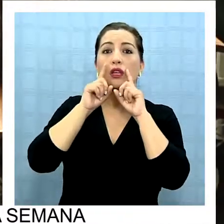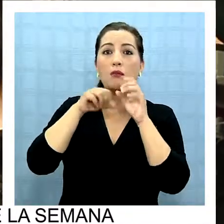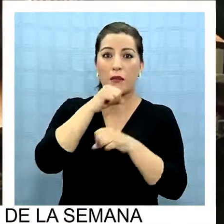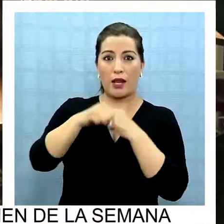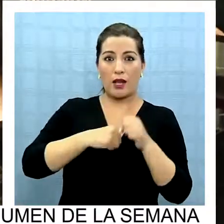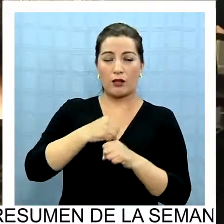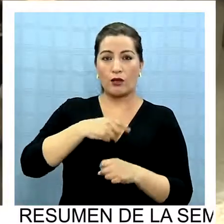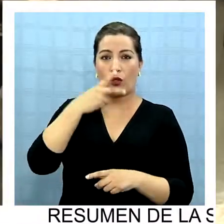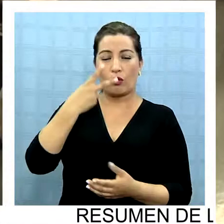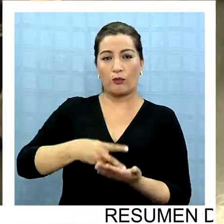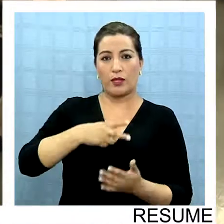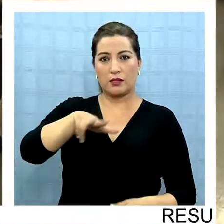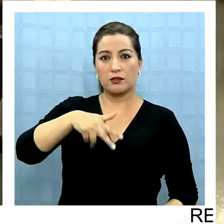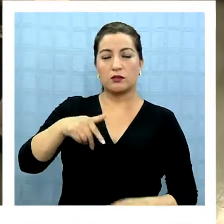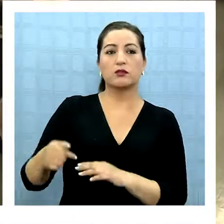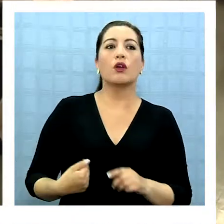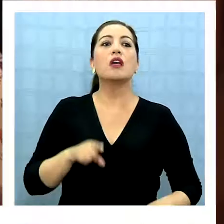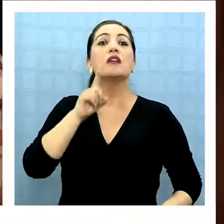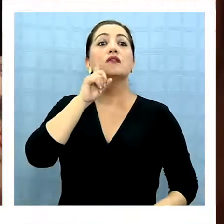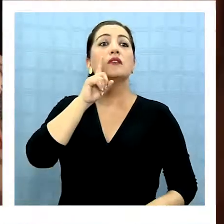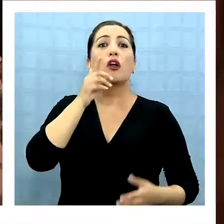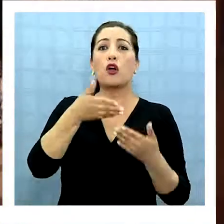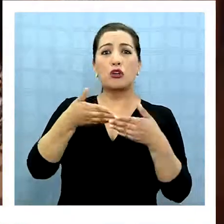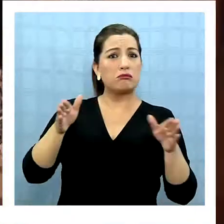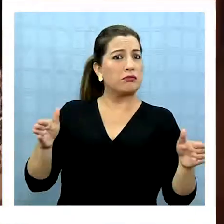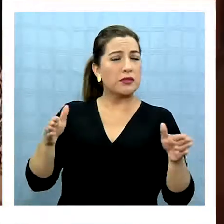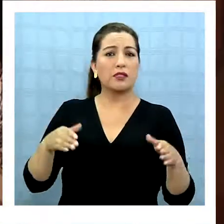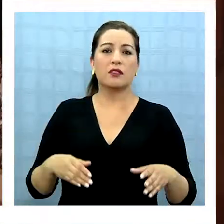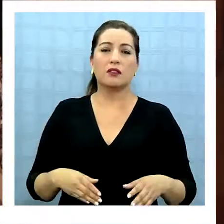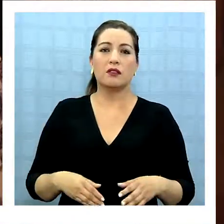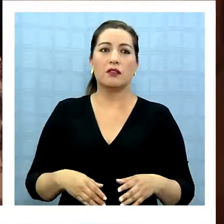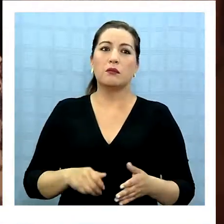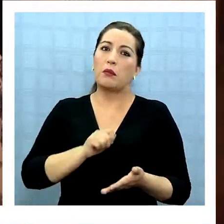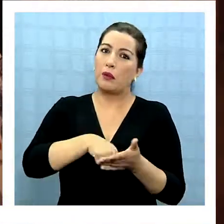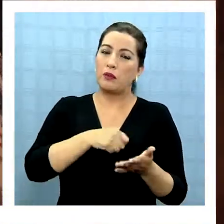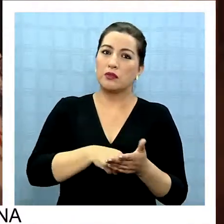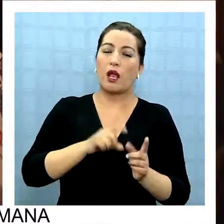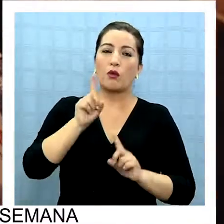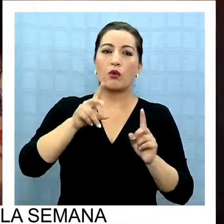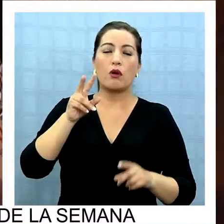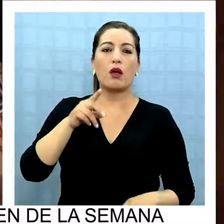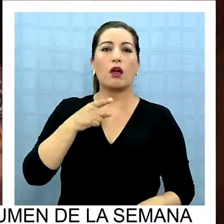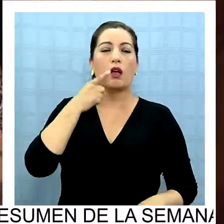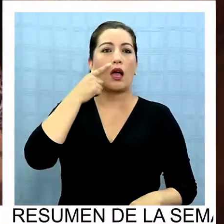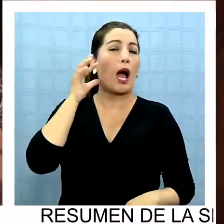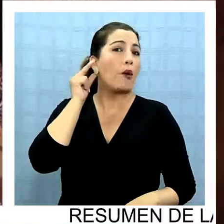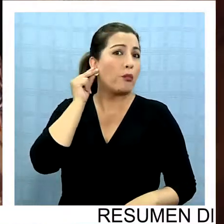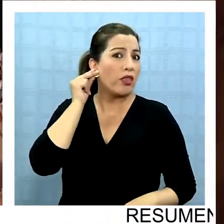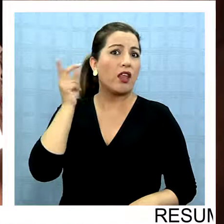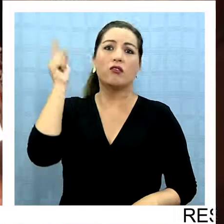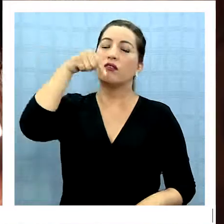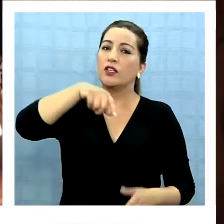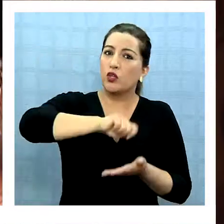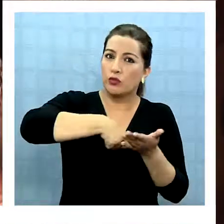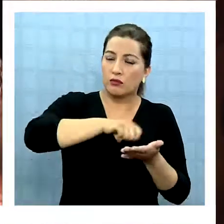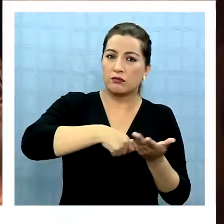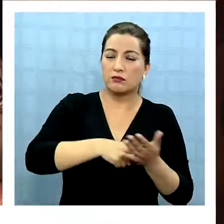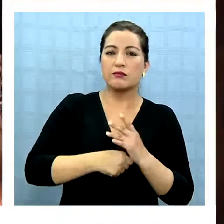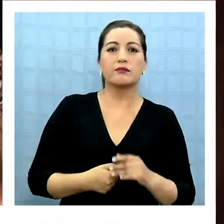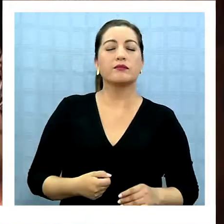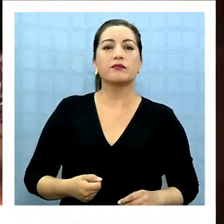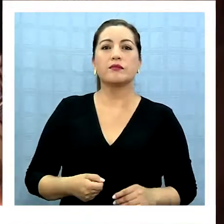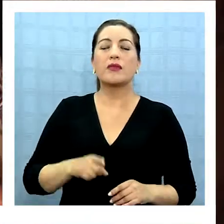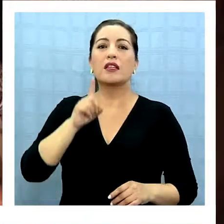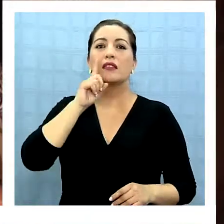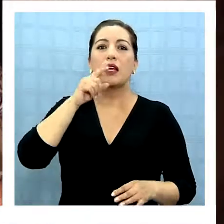2018. Hemos tenido cupos, estamos con cupos, ya en estos momentos han venido apoderados también a inscribirse. Nos